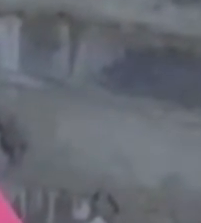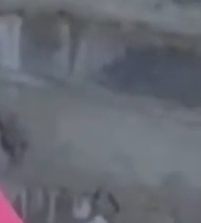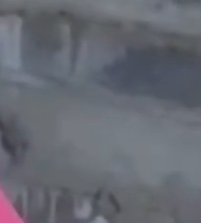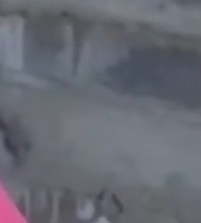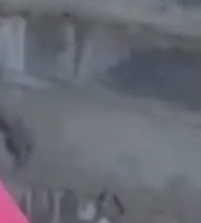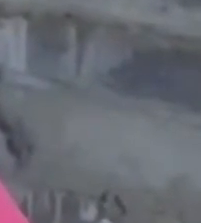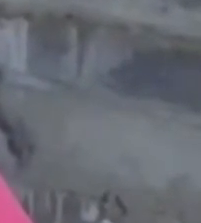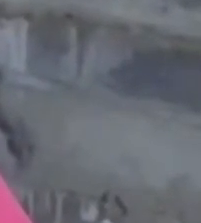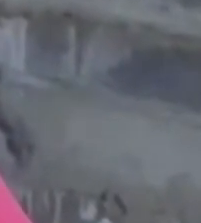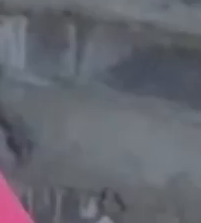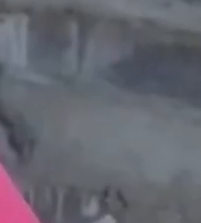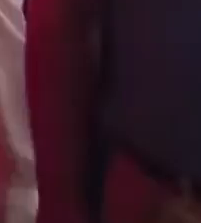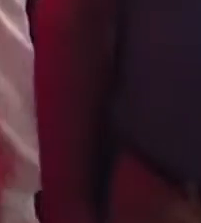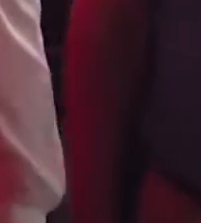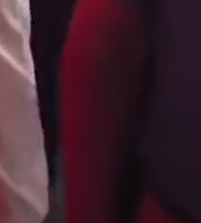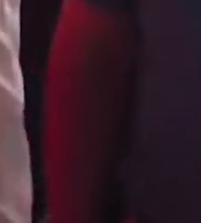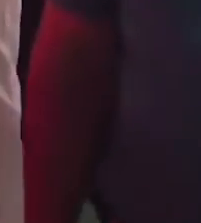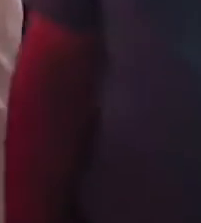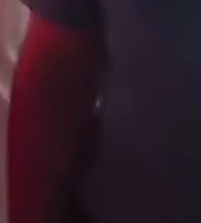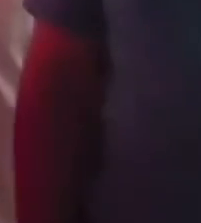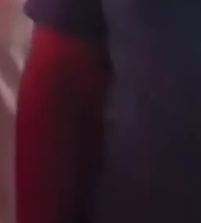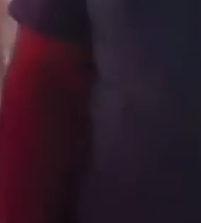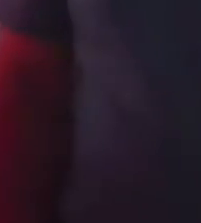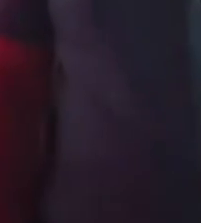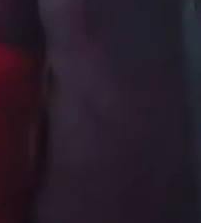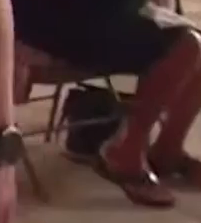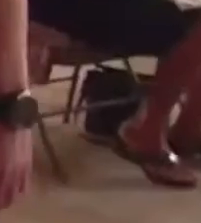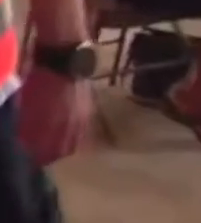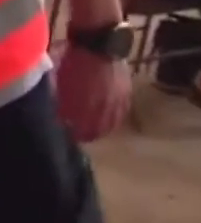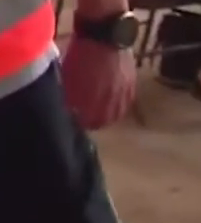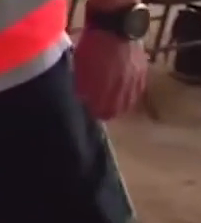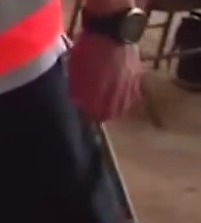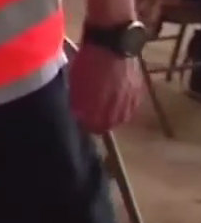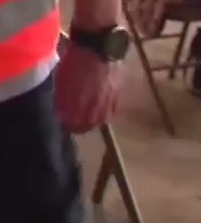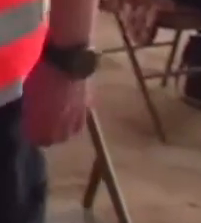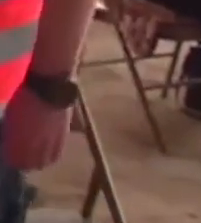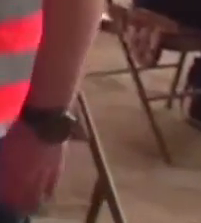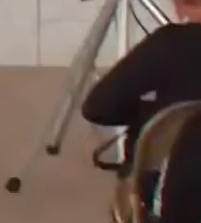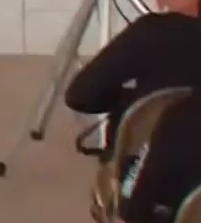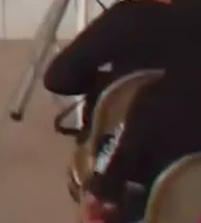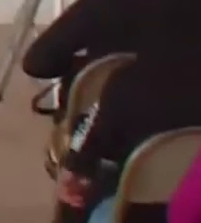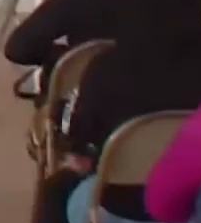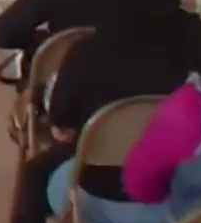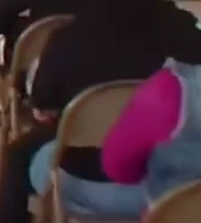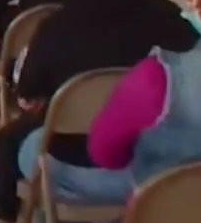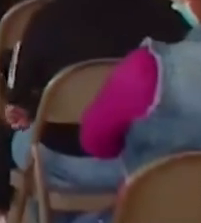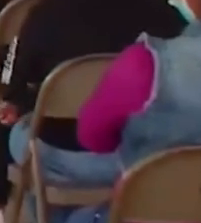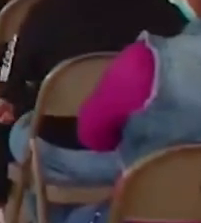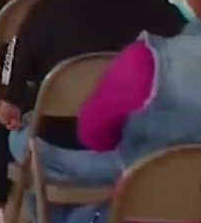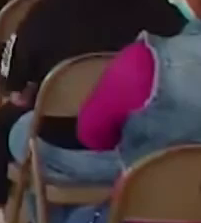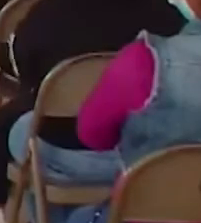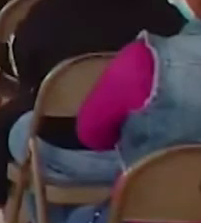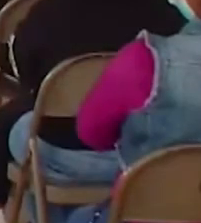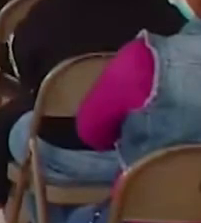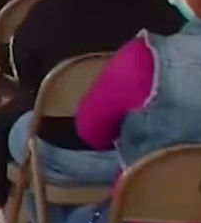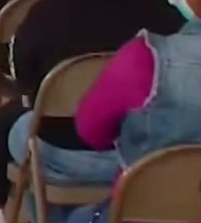al menos a mí me han servido grandemente. No están solos. La razón de ser de nuestro gobierno